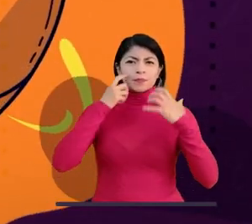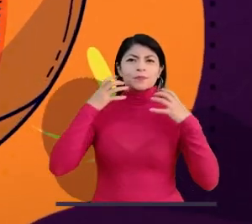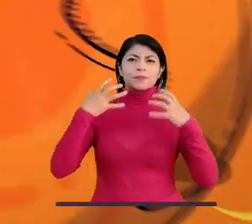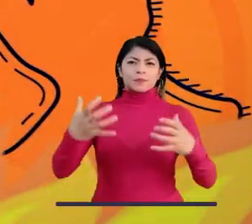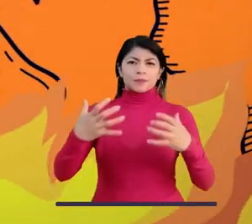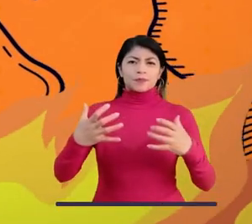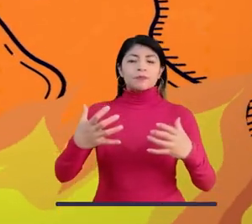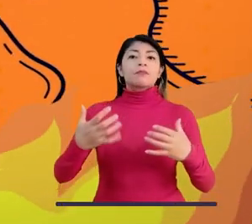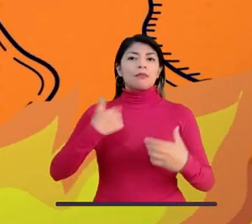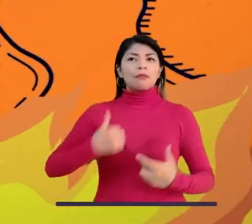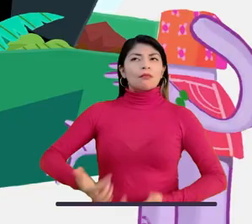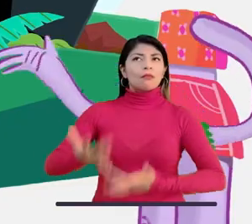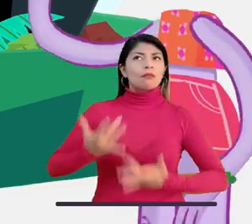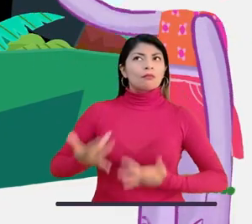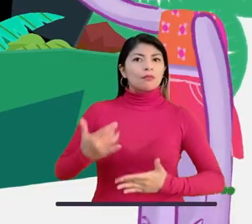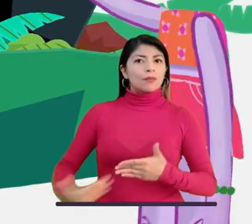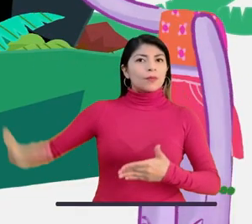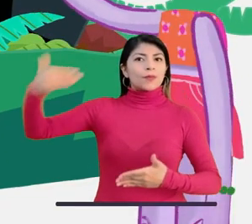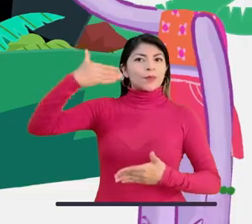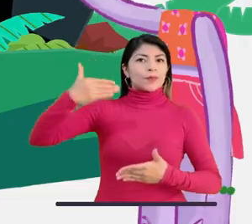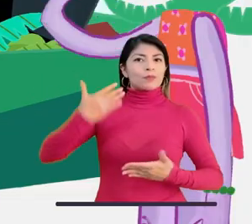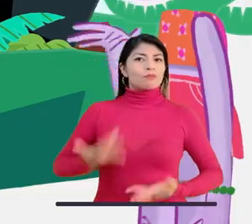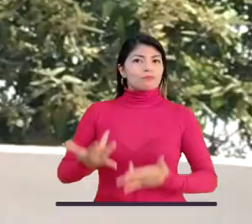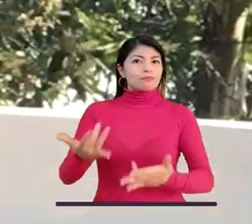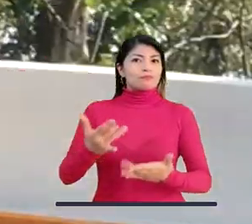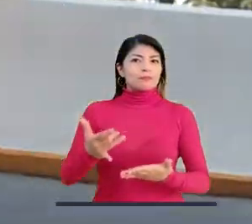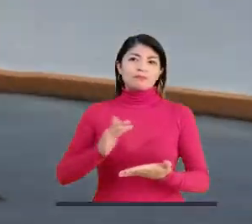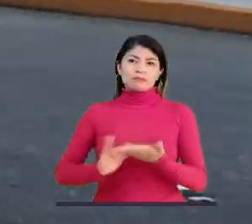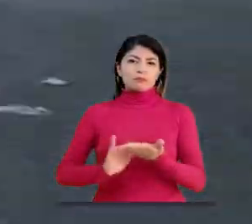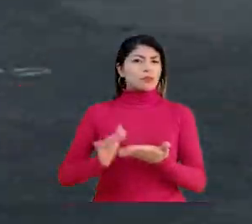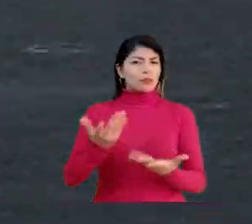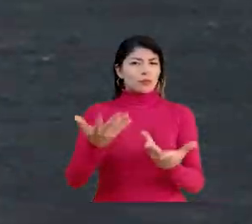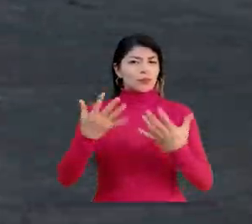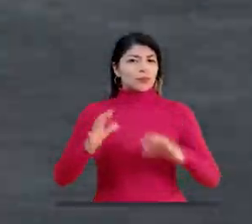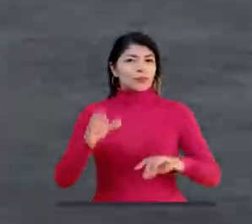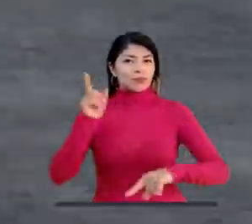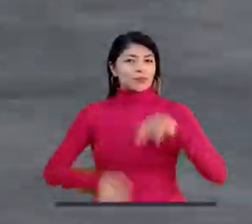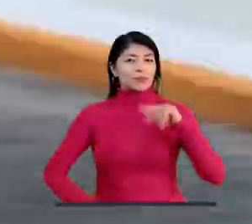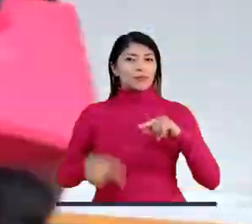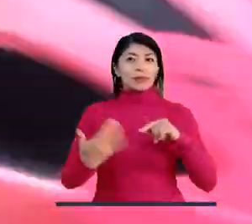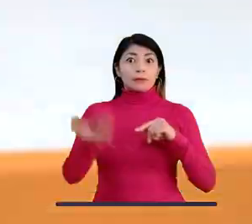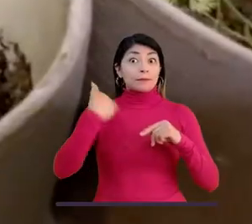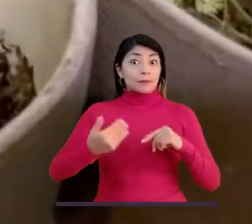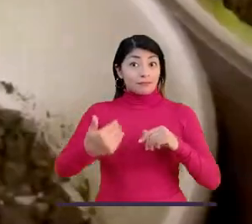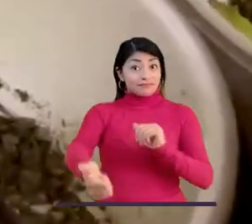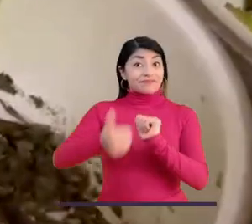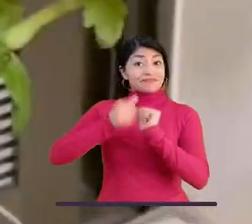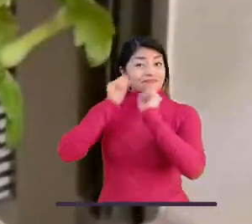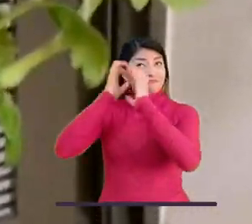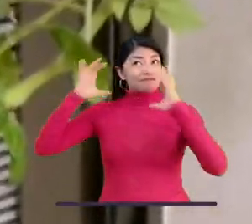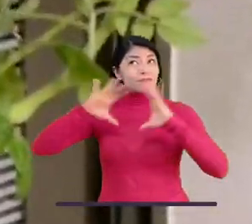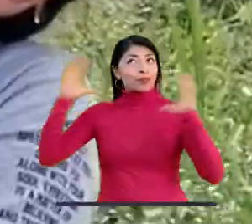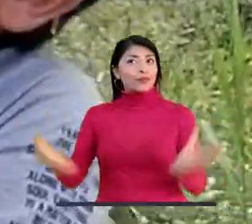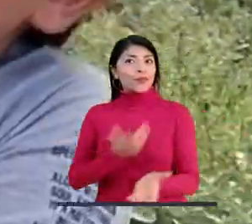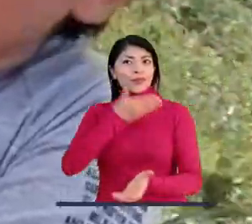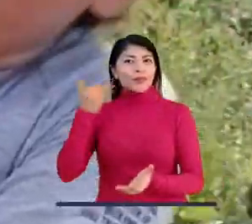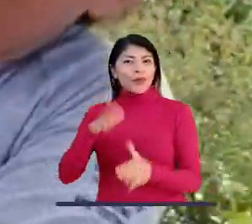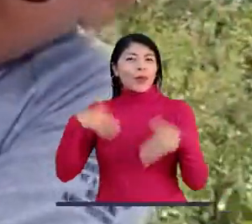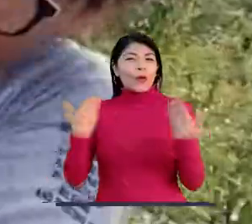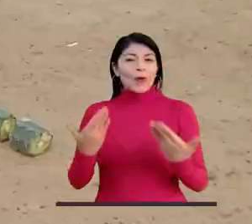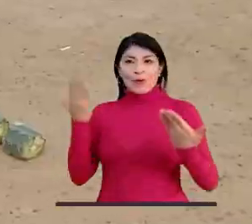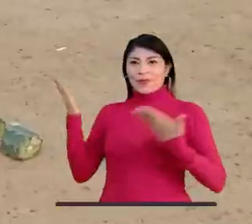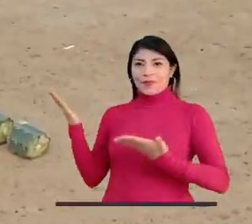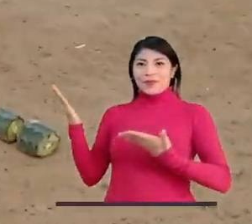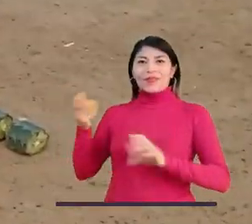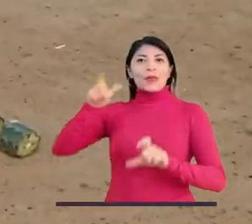problemas y no podemos esperar a ser grandes para solucionarlos. Acompáñanos a imaginar un futuro mejor para nuestro planeta. Hoy